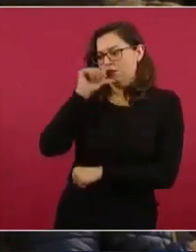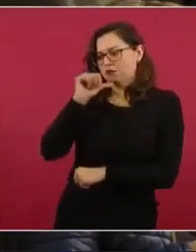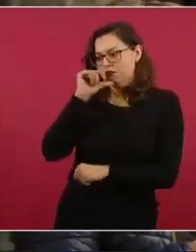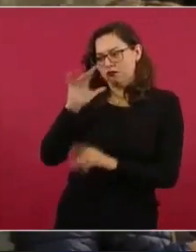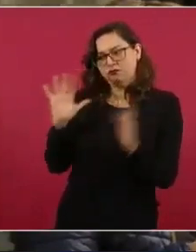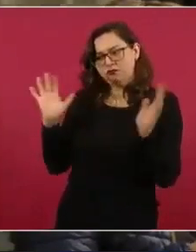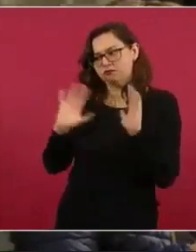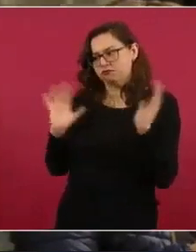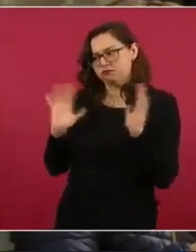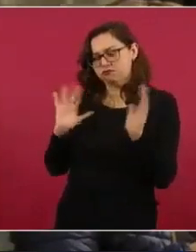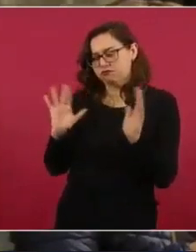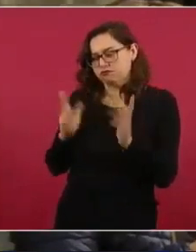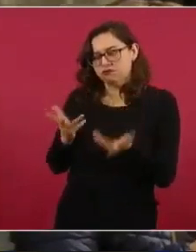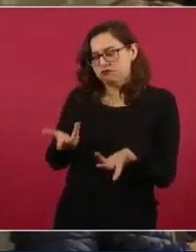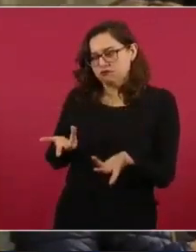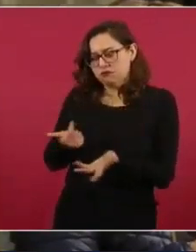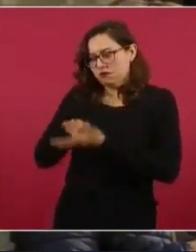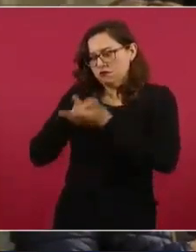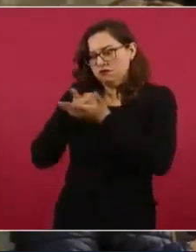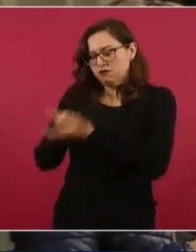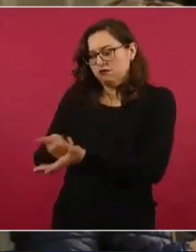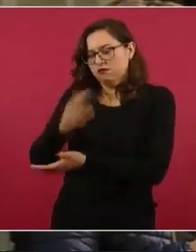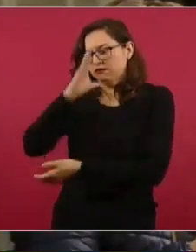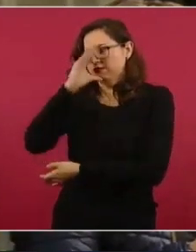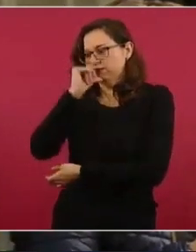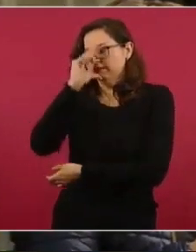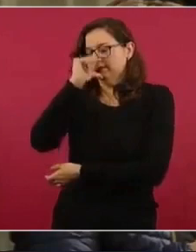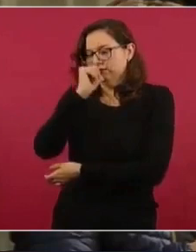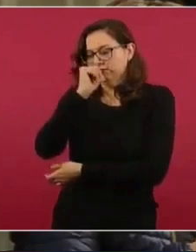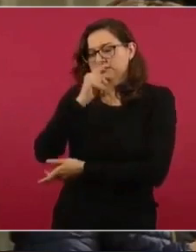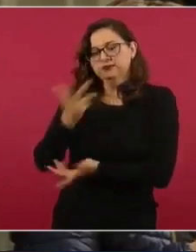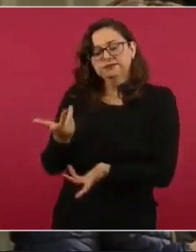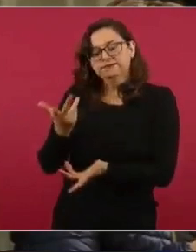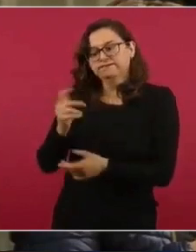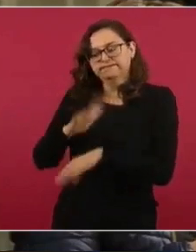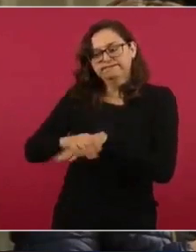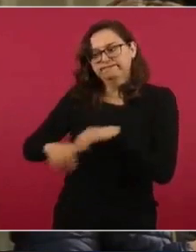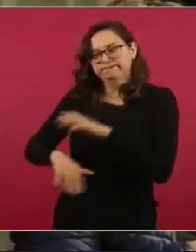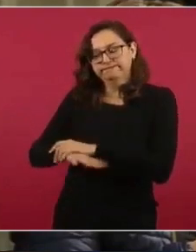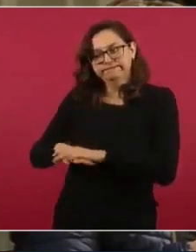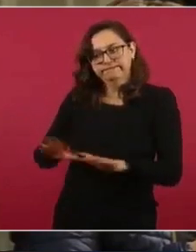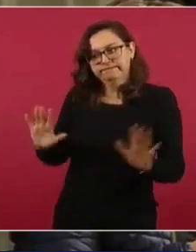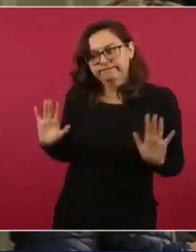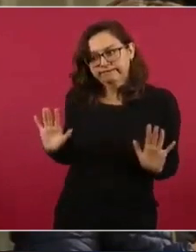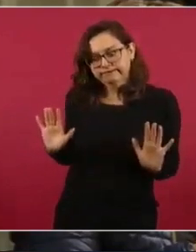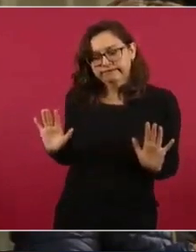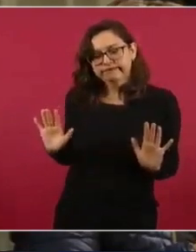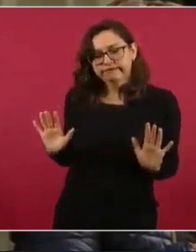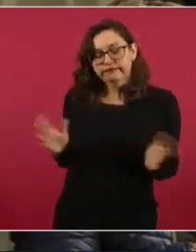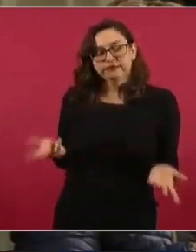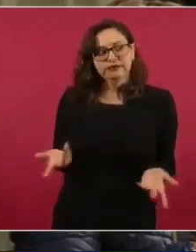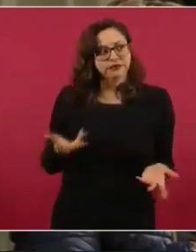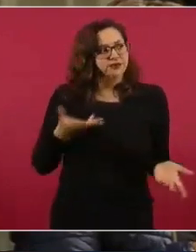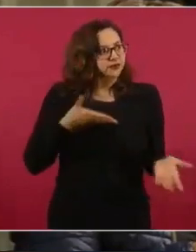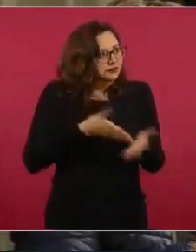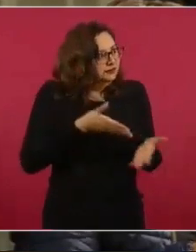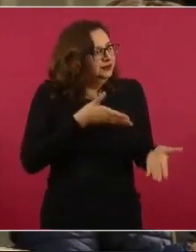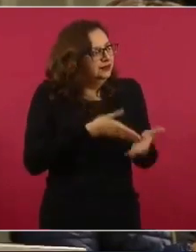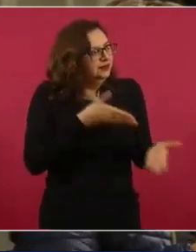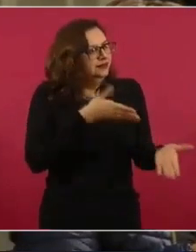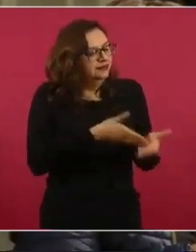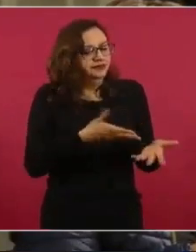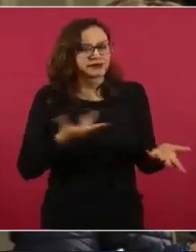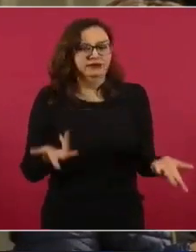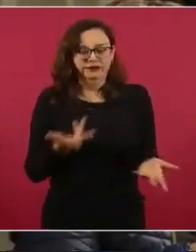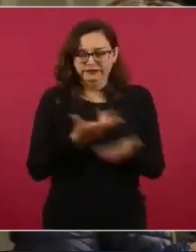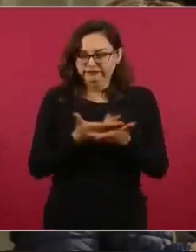el interés para destrabar positivamente estos reclamos por los que los ferrocarrileros consideran que la única vía que